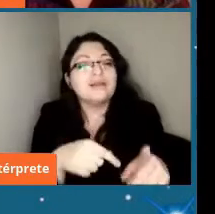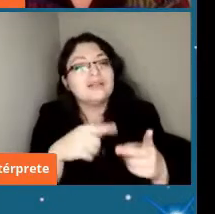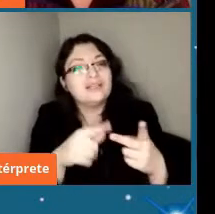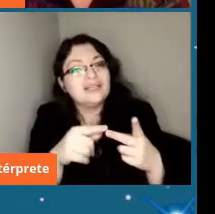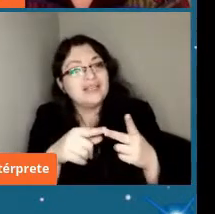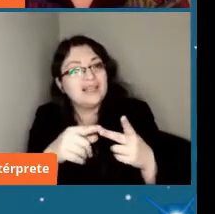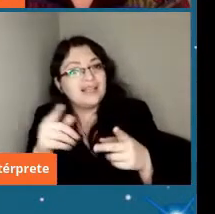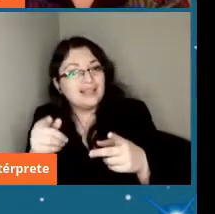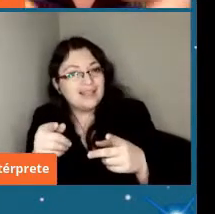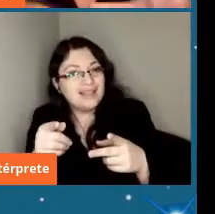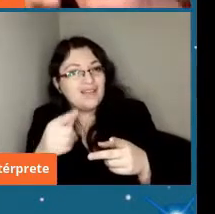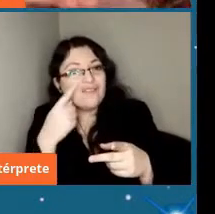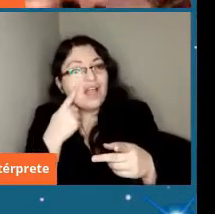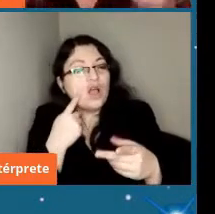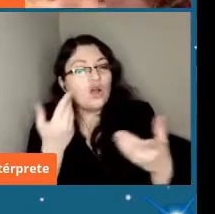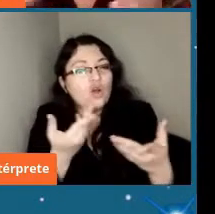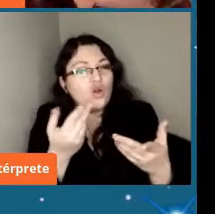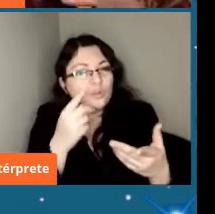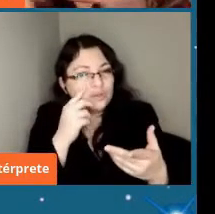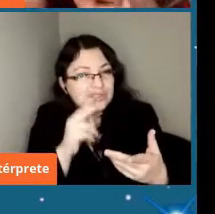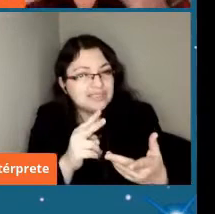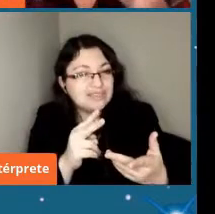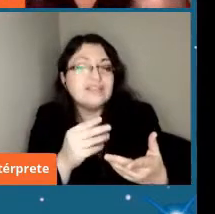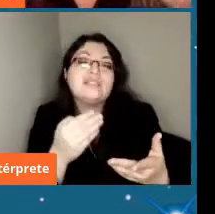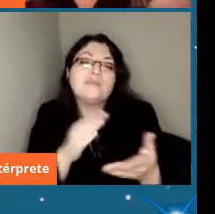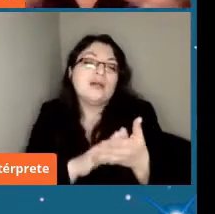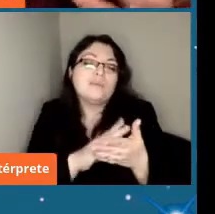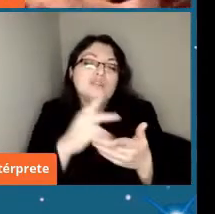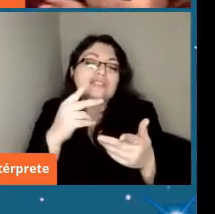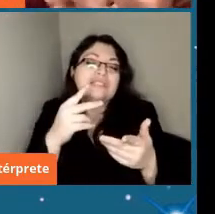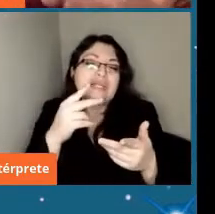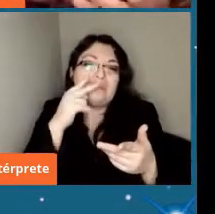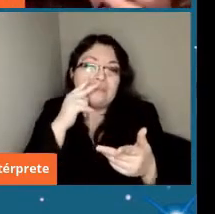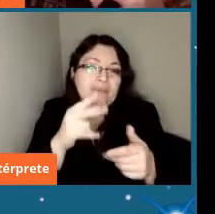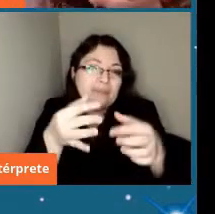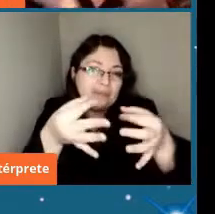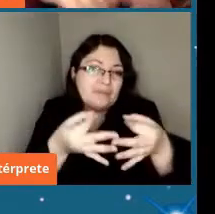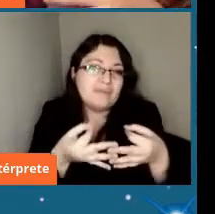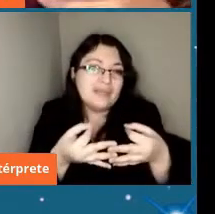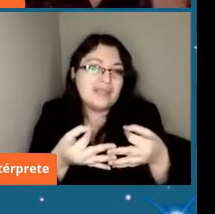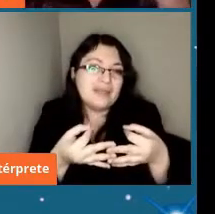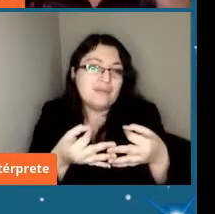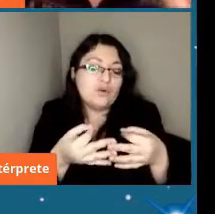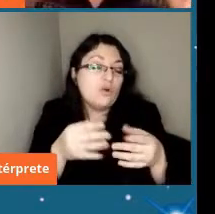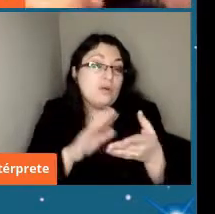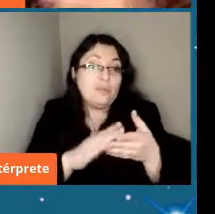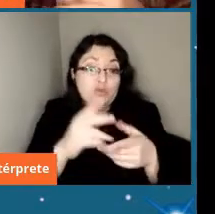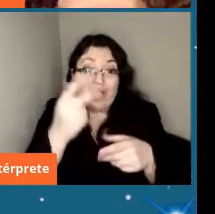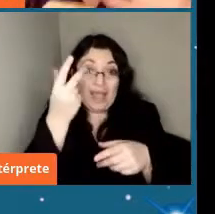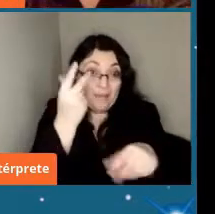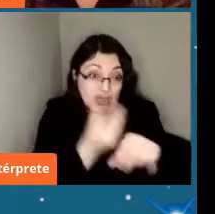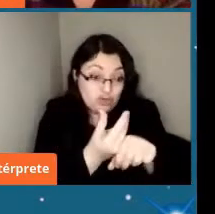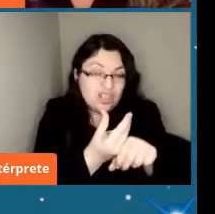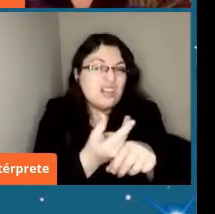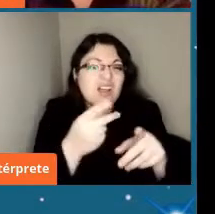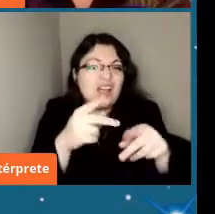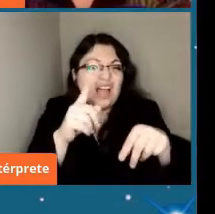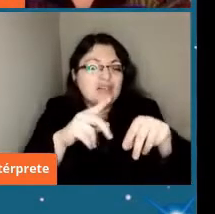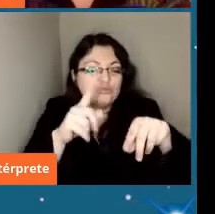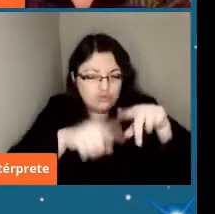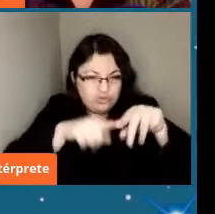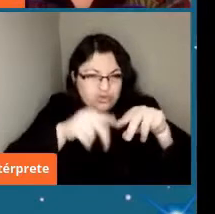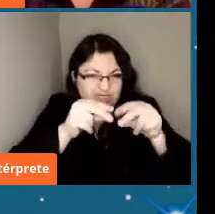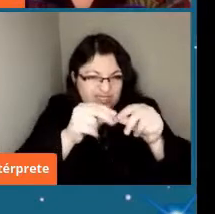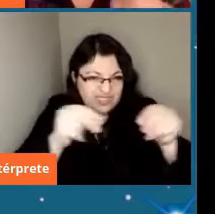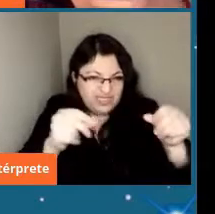cómo se ve entonces el espectro si es que medimos directamente en una pulverizamos metemos el meteorito y medimos con la misma técnica